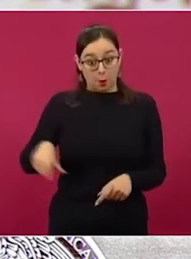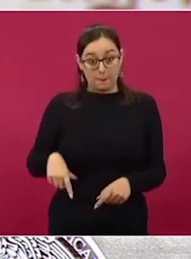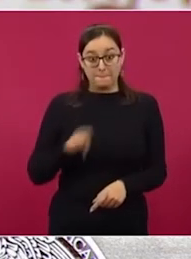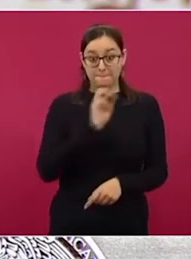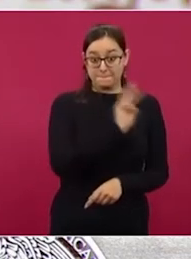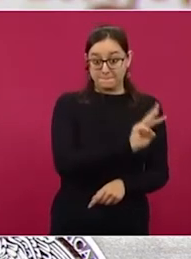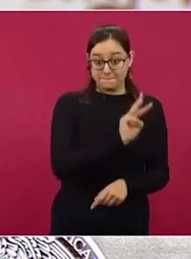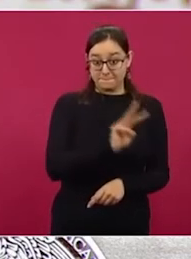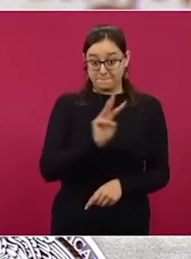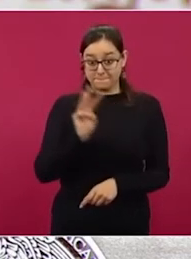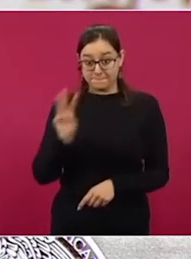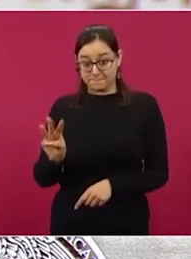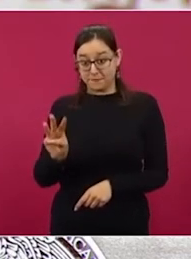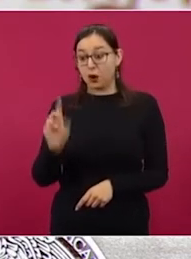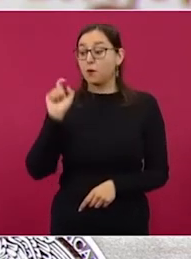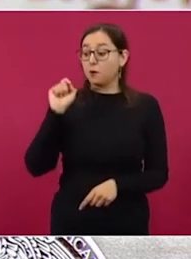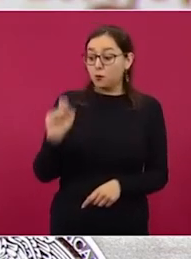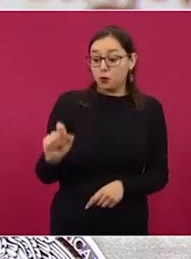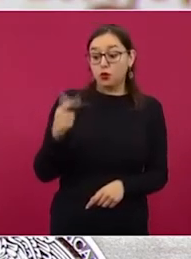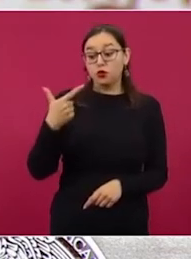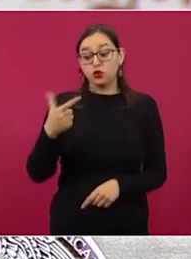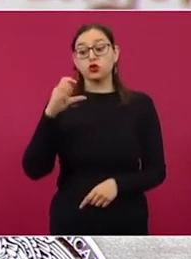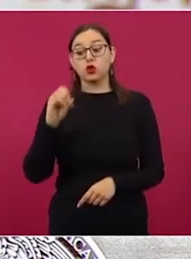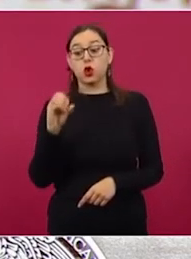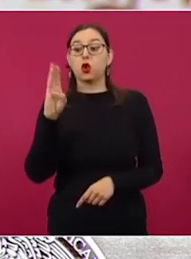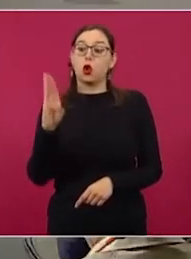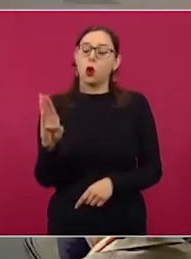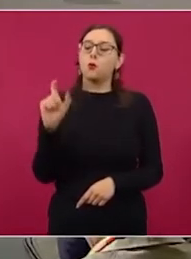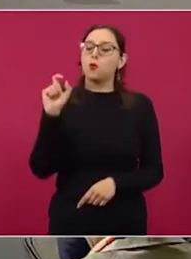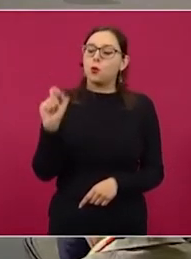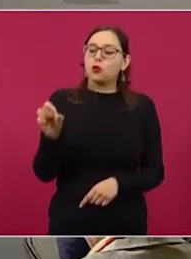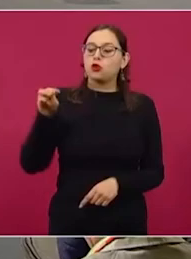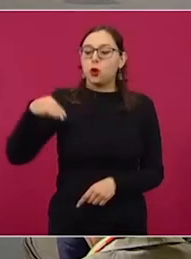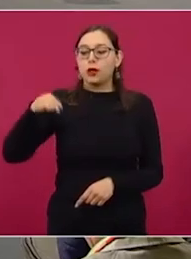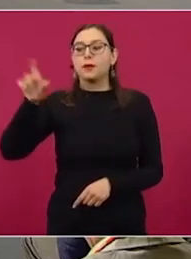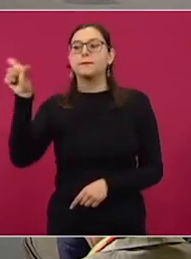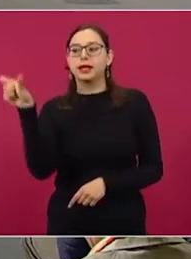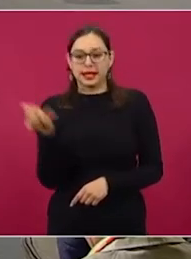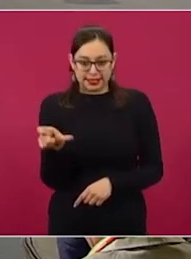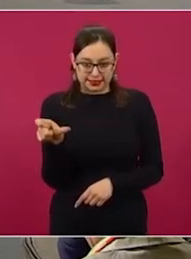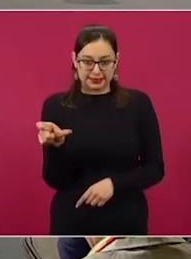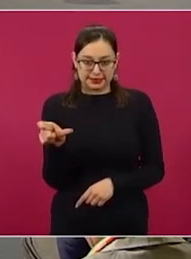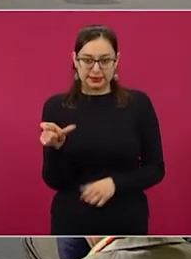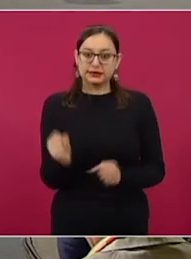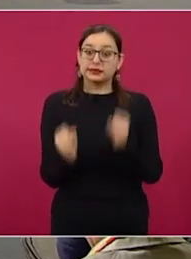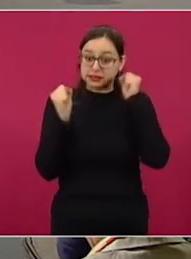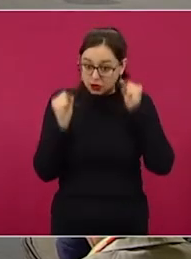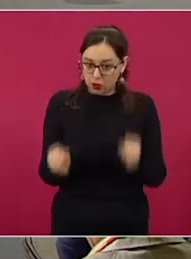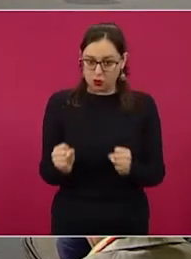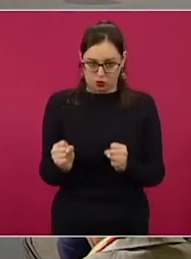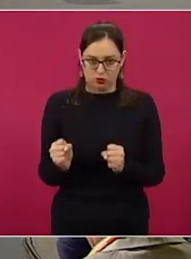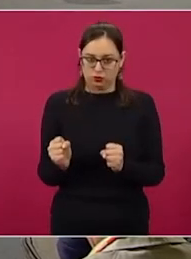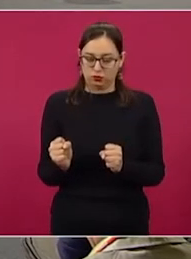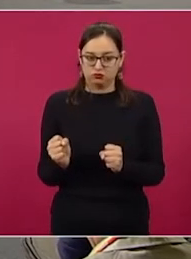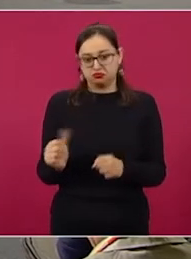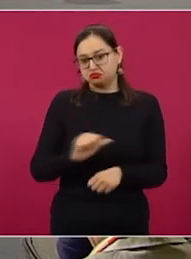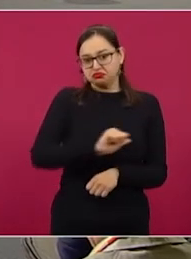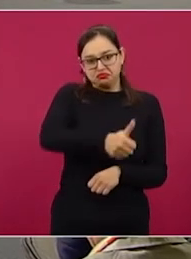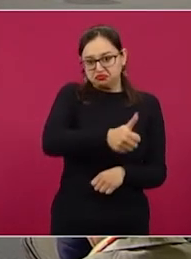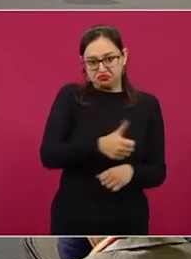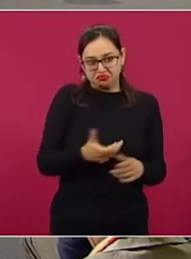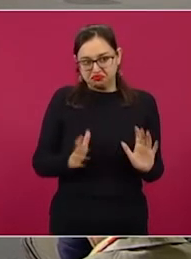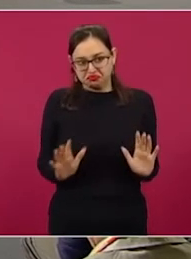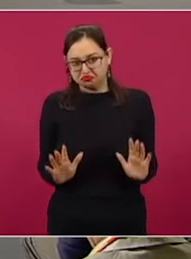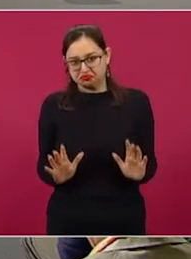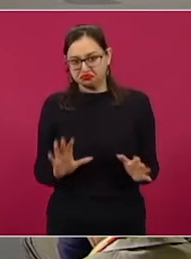terminan con el dominio .gob.mx y son absolutamente seguras. Señor presidente,